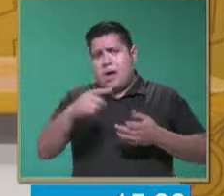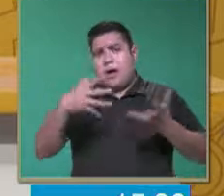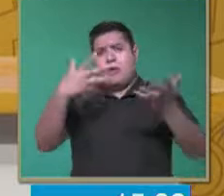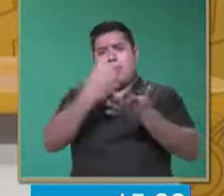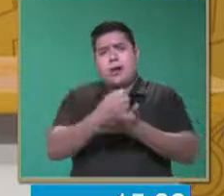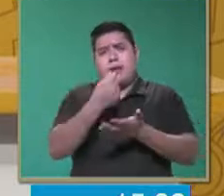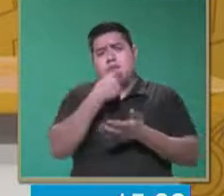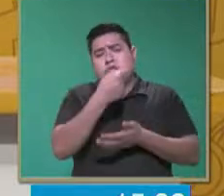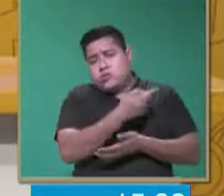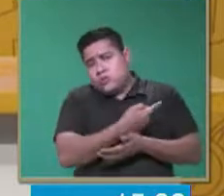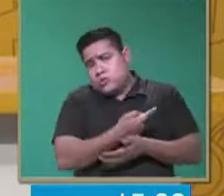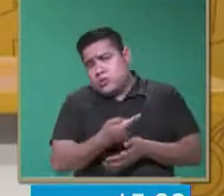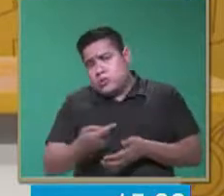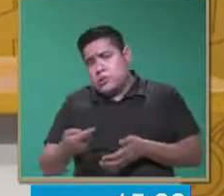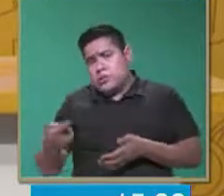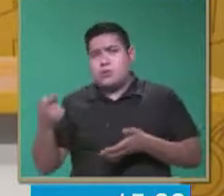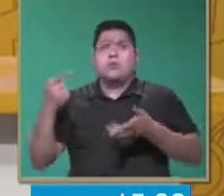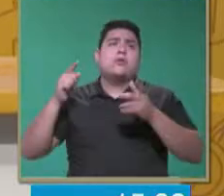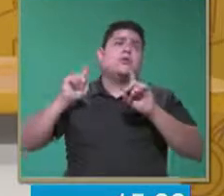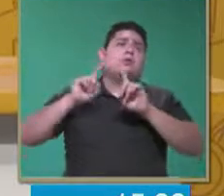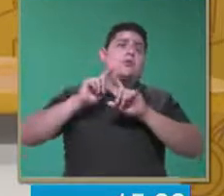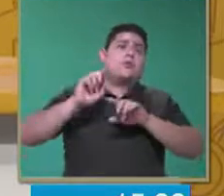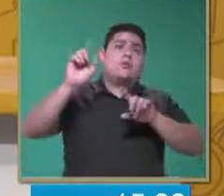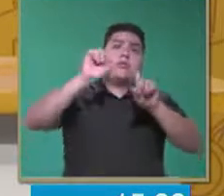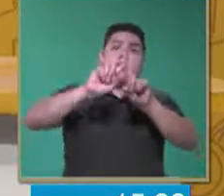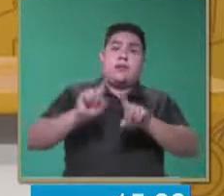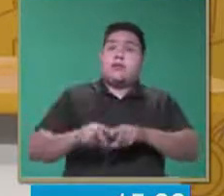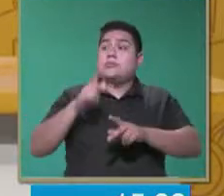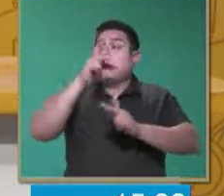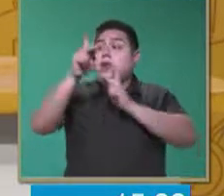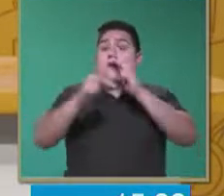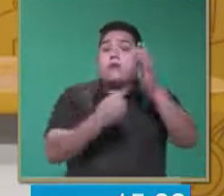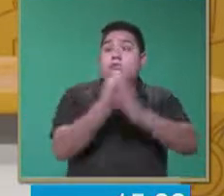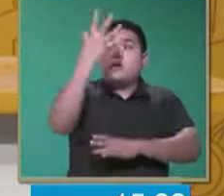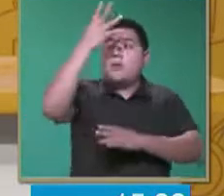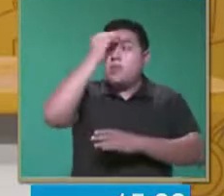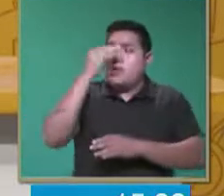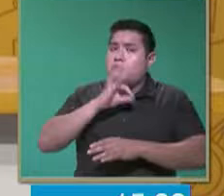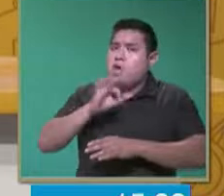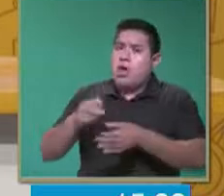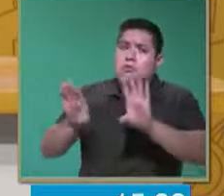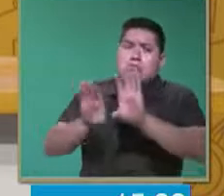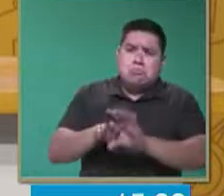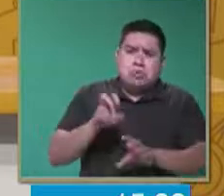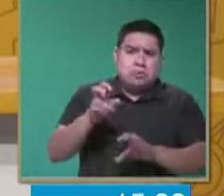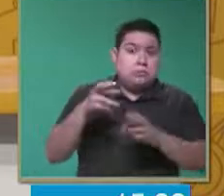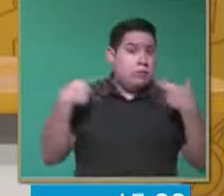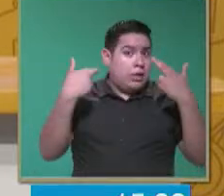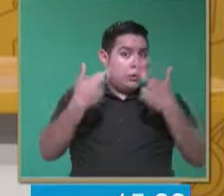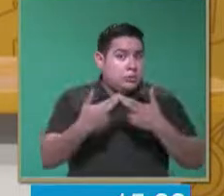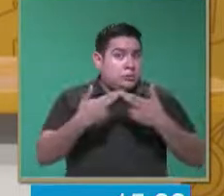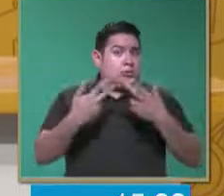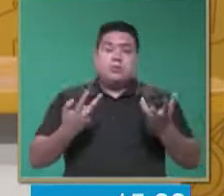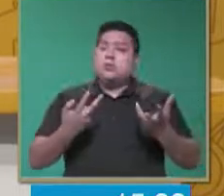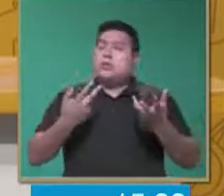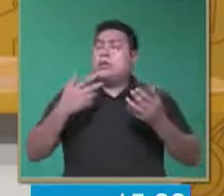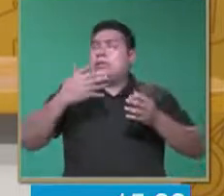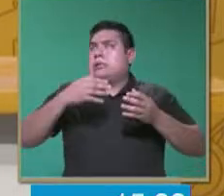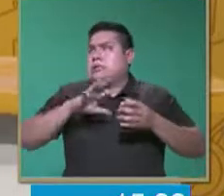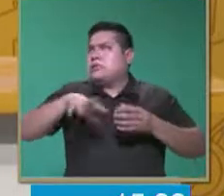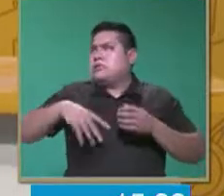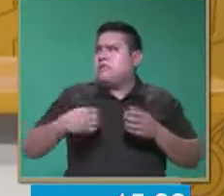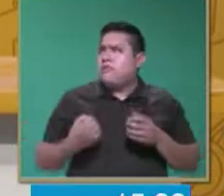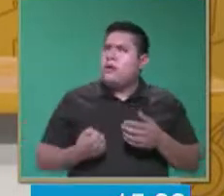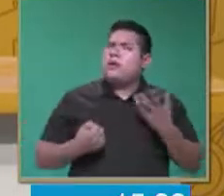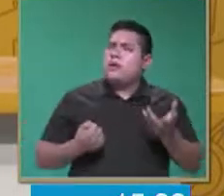ellos cuenten con un acervo en el vocabulario. Es importante que el docente vaya procurando